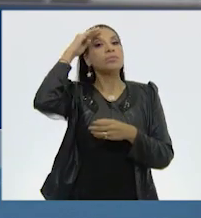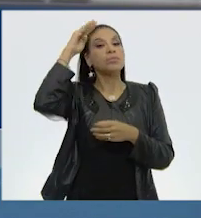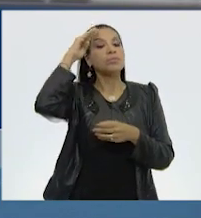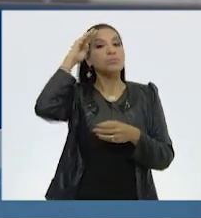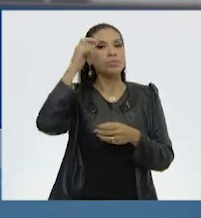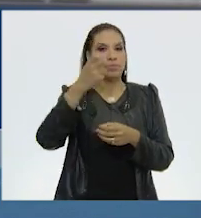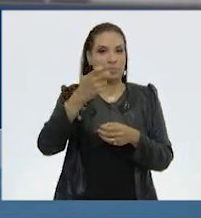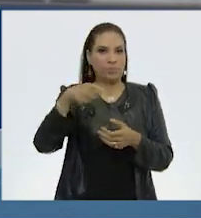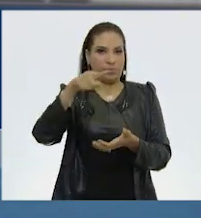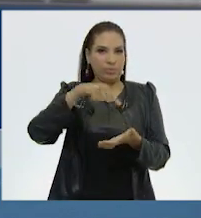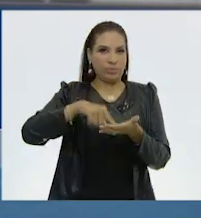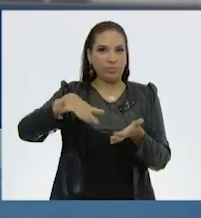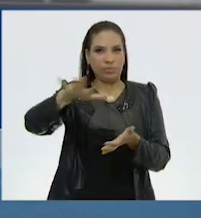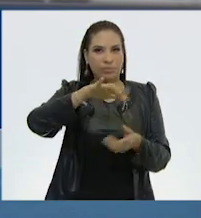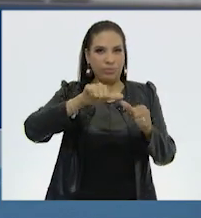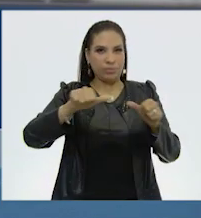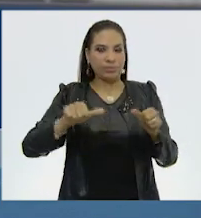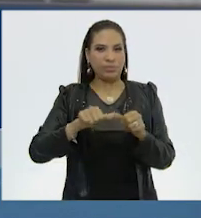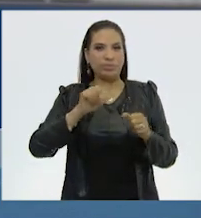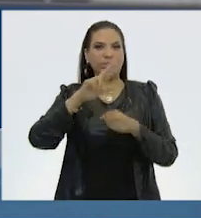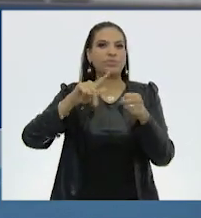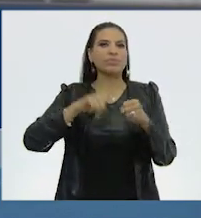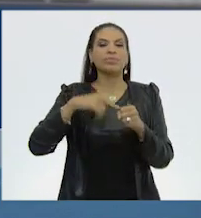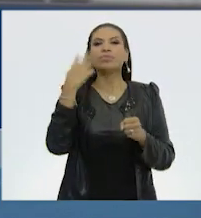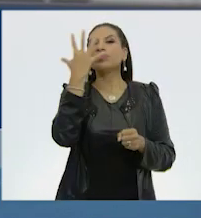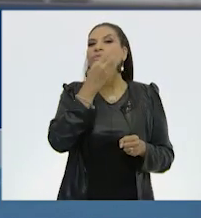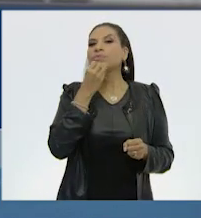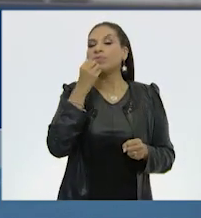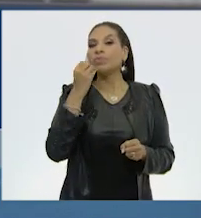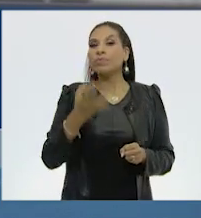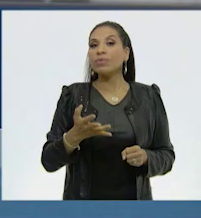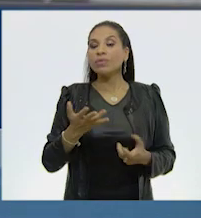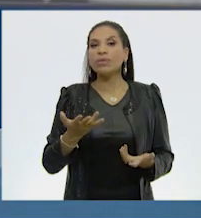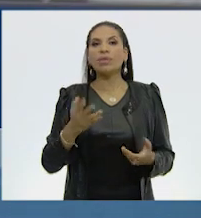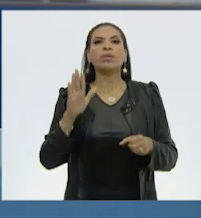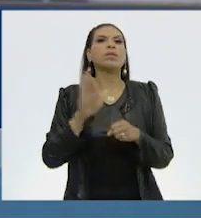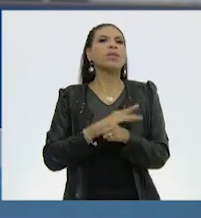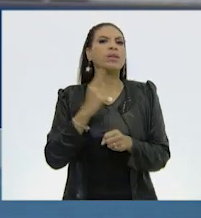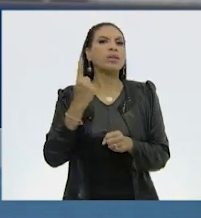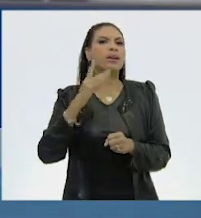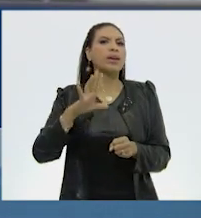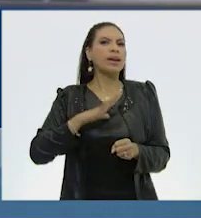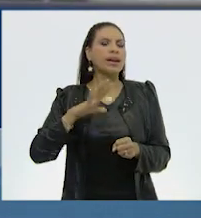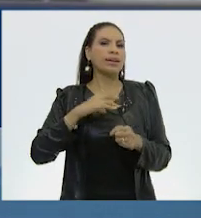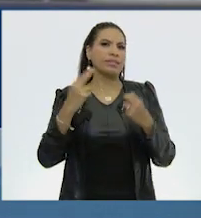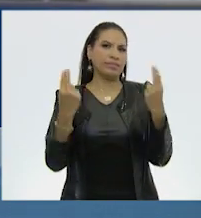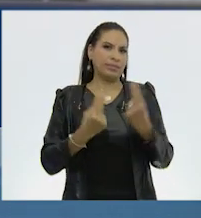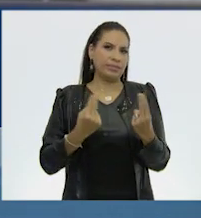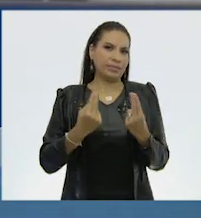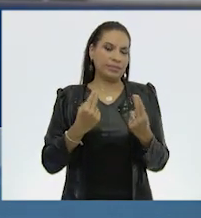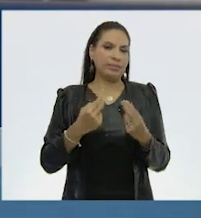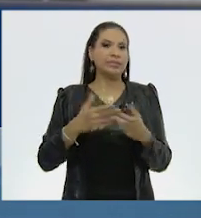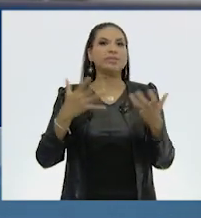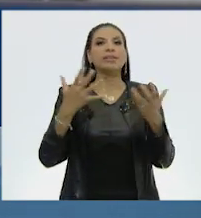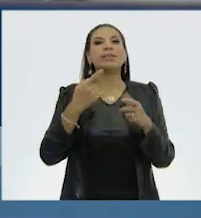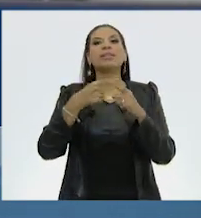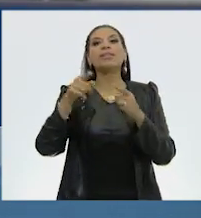pensamos que estas son áreas naturales hermosísimas, ¿por qué existe la necesidad de